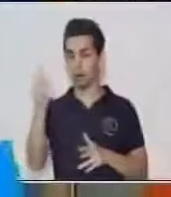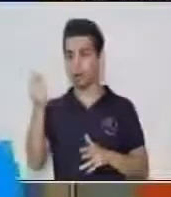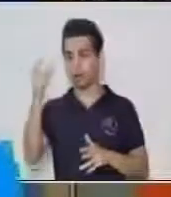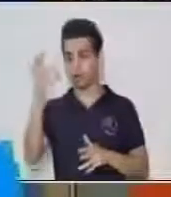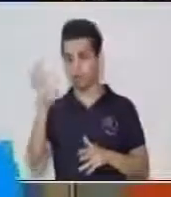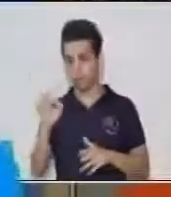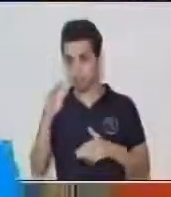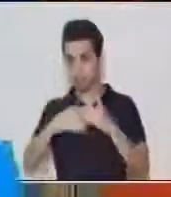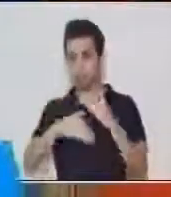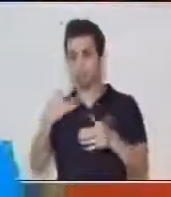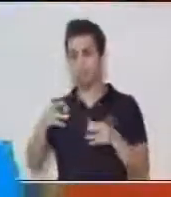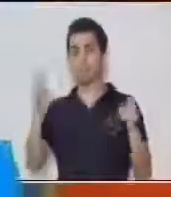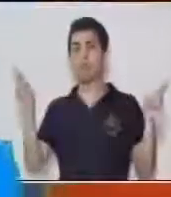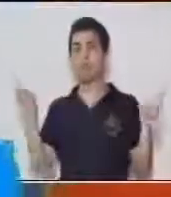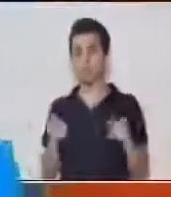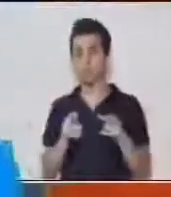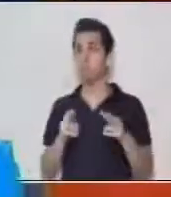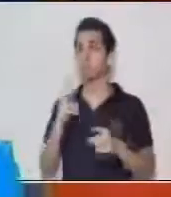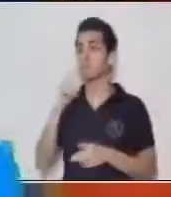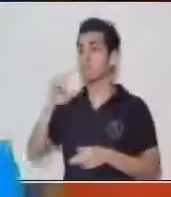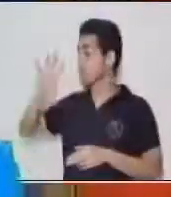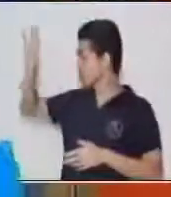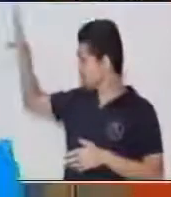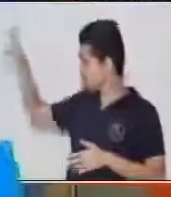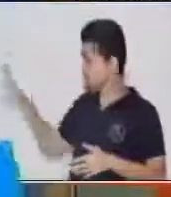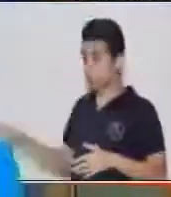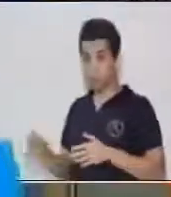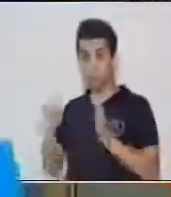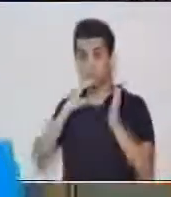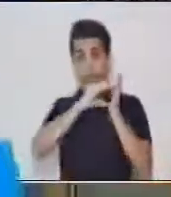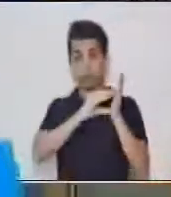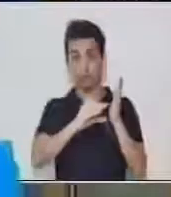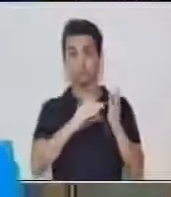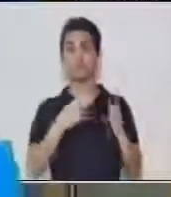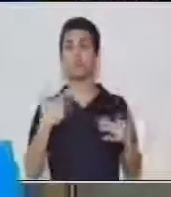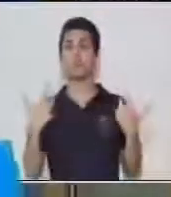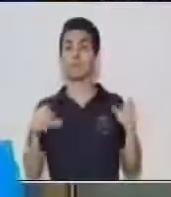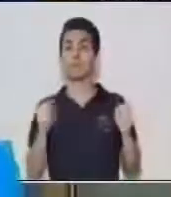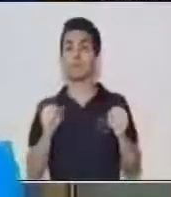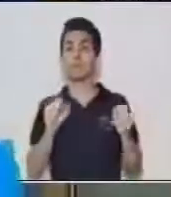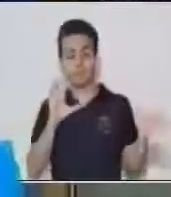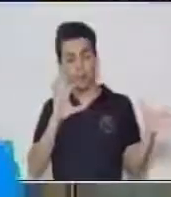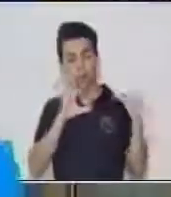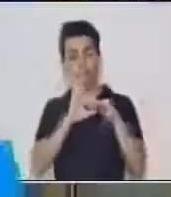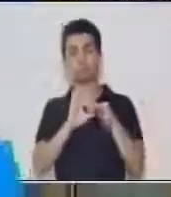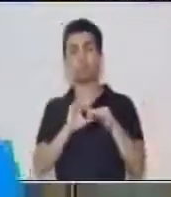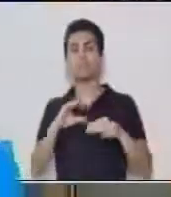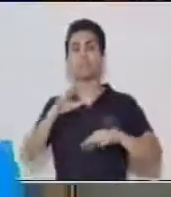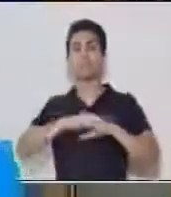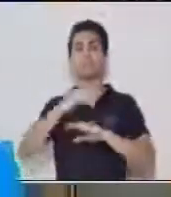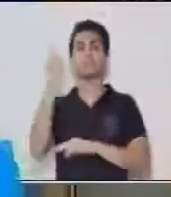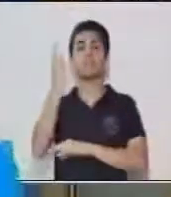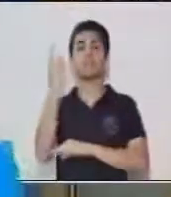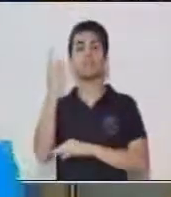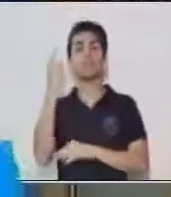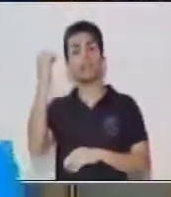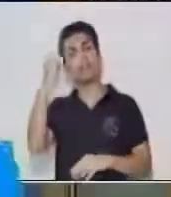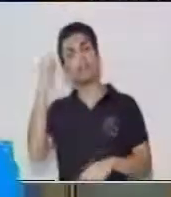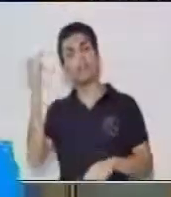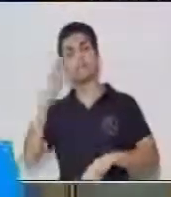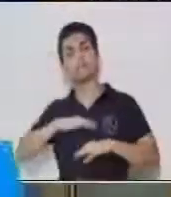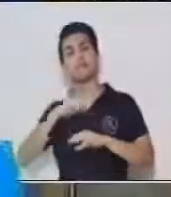que quiere decir que de todo este texto vamos a unificar lo más importante, las ideas más